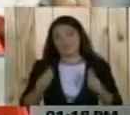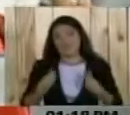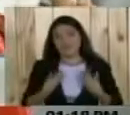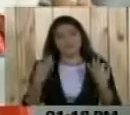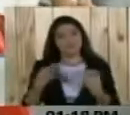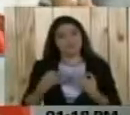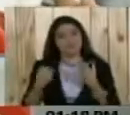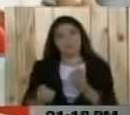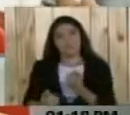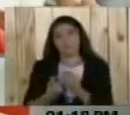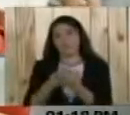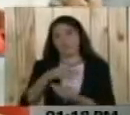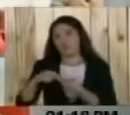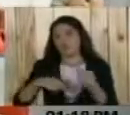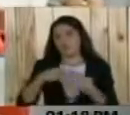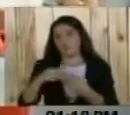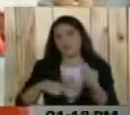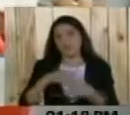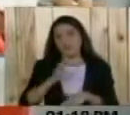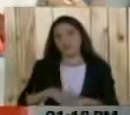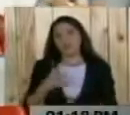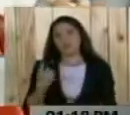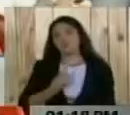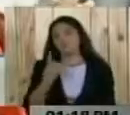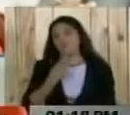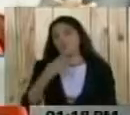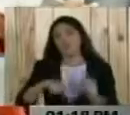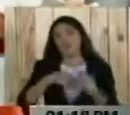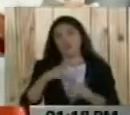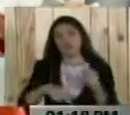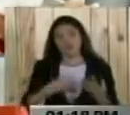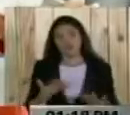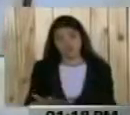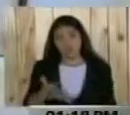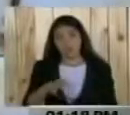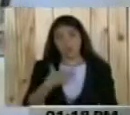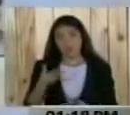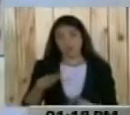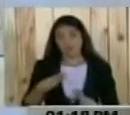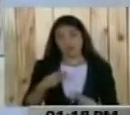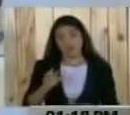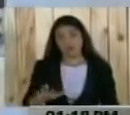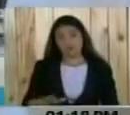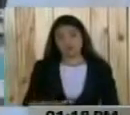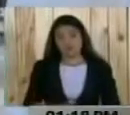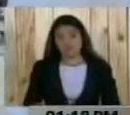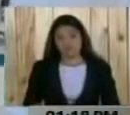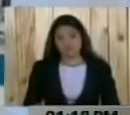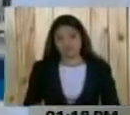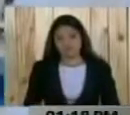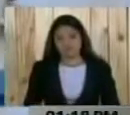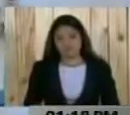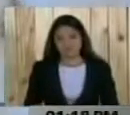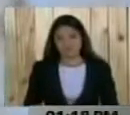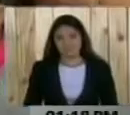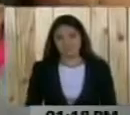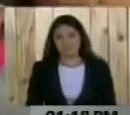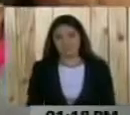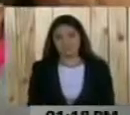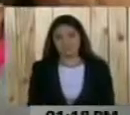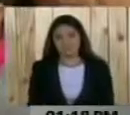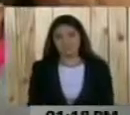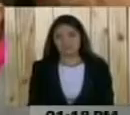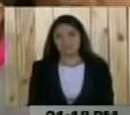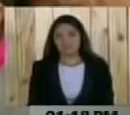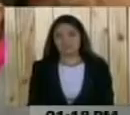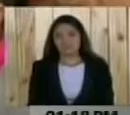siempre la revolución, porque solo en revolución me pudo pasar esto. Sino que se ha visto también desde